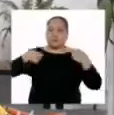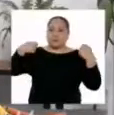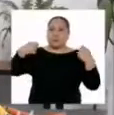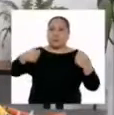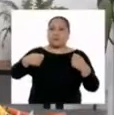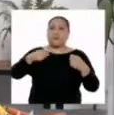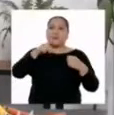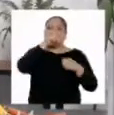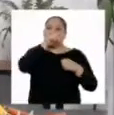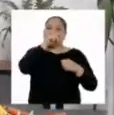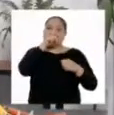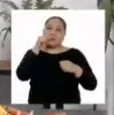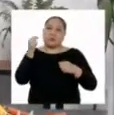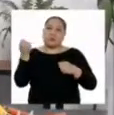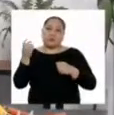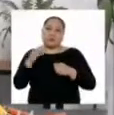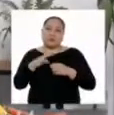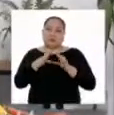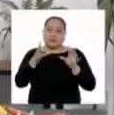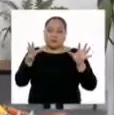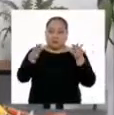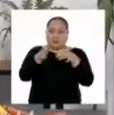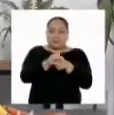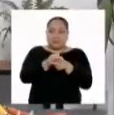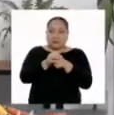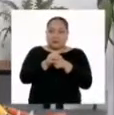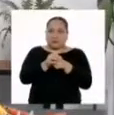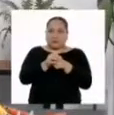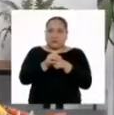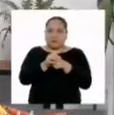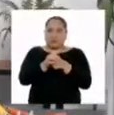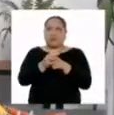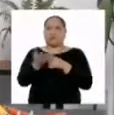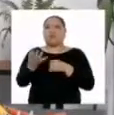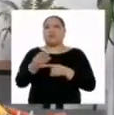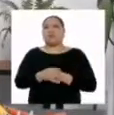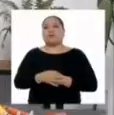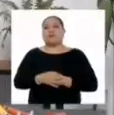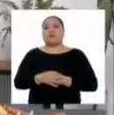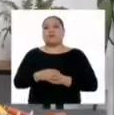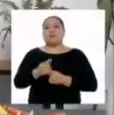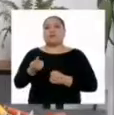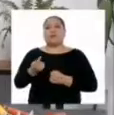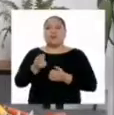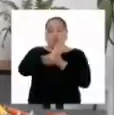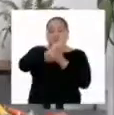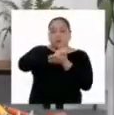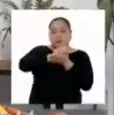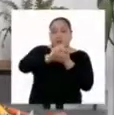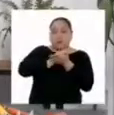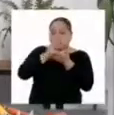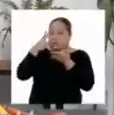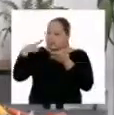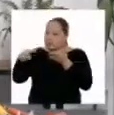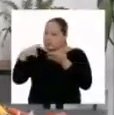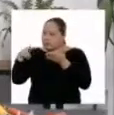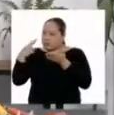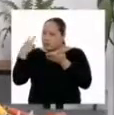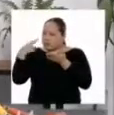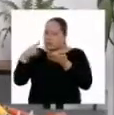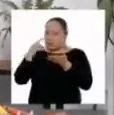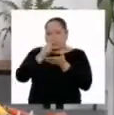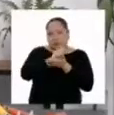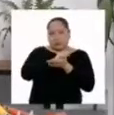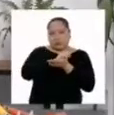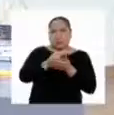de una envoltura de un chocolate. Un sujetador, que puede ser un gancho o un clip. Y una libreta de apuntes para registrar la